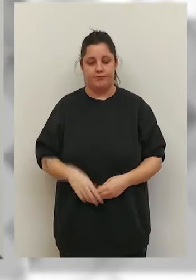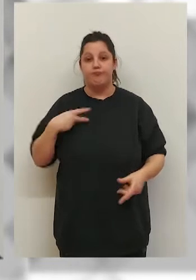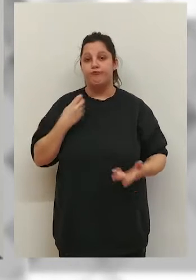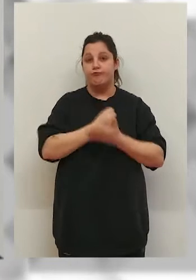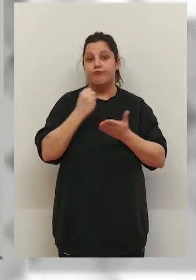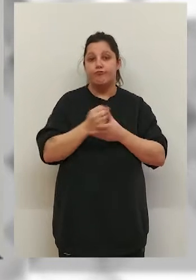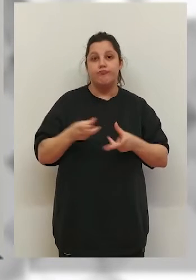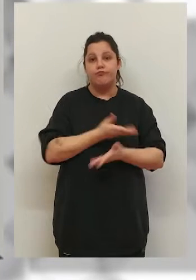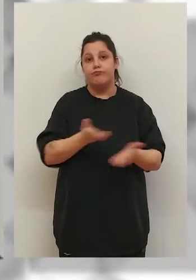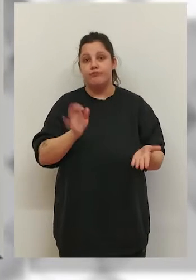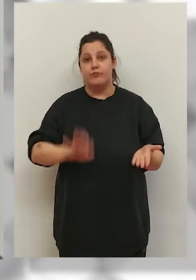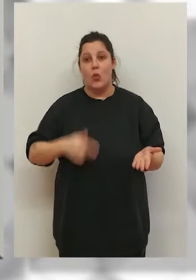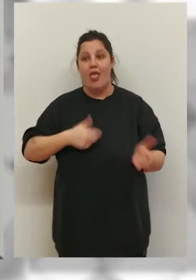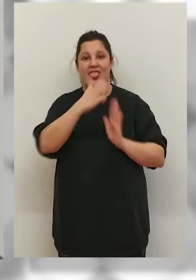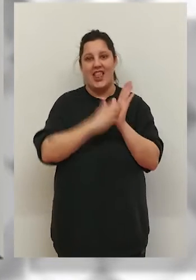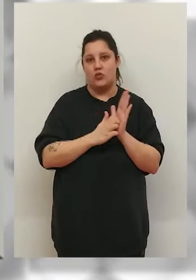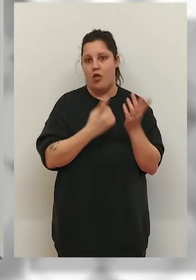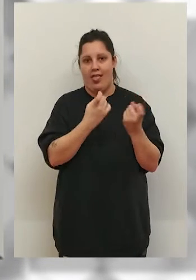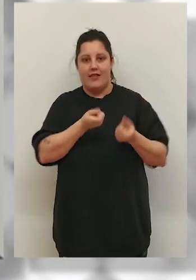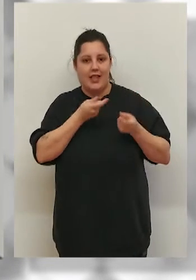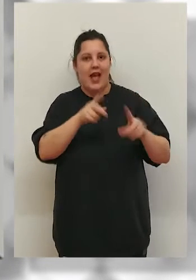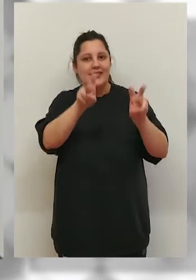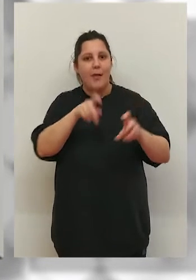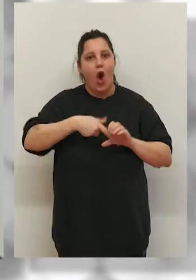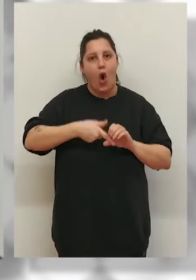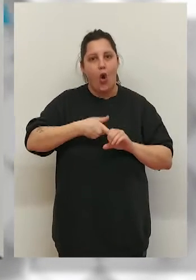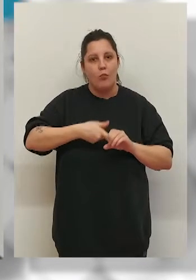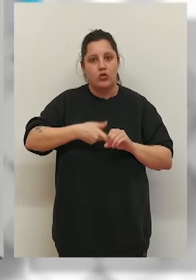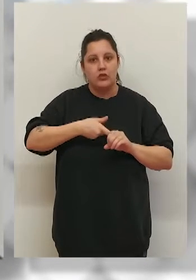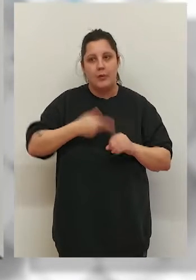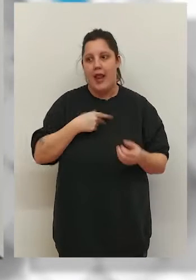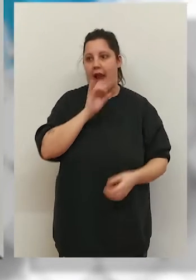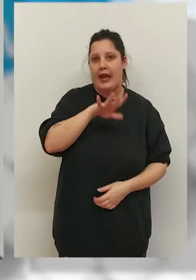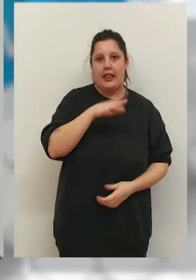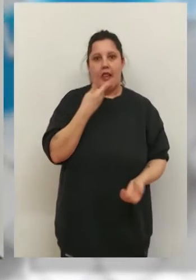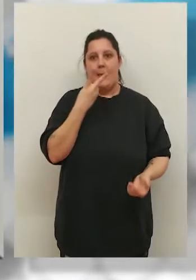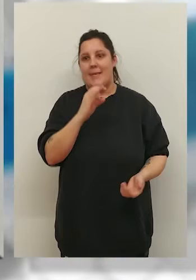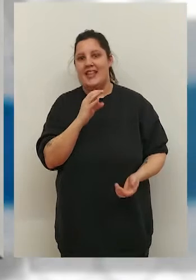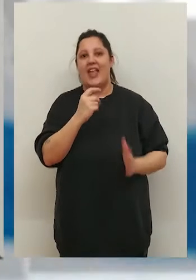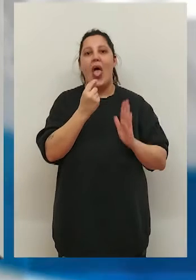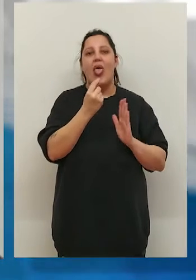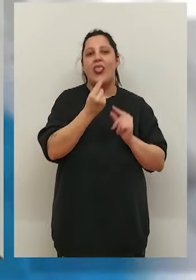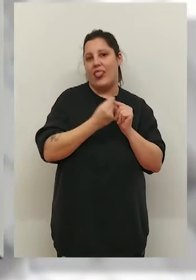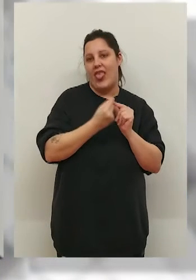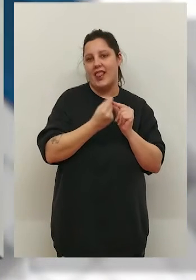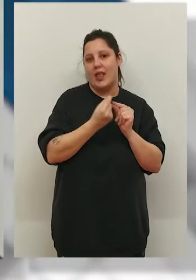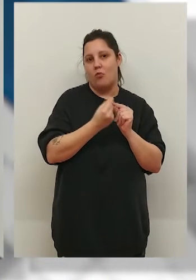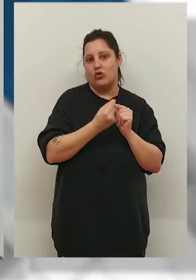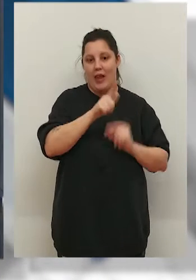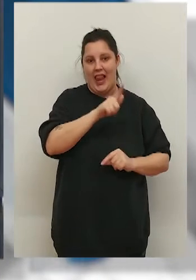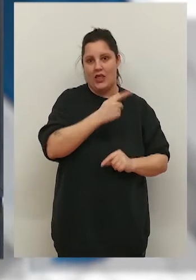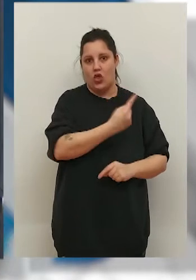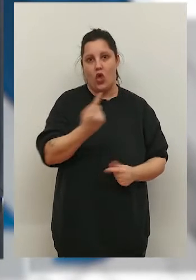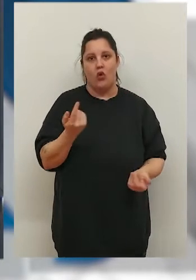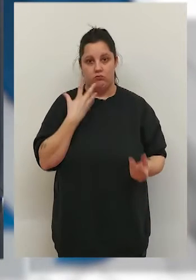Lo que están haciendo nuestros socios es aplicar directamente unos descuentos a los combustibles, 10, 15, 20 céntimos